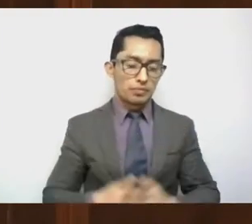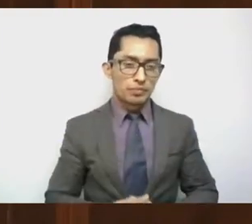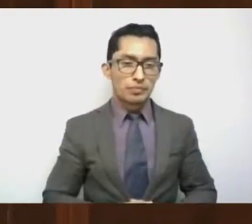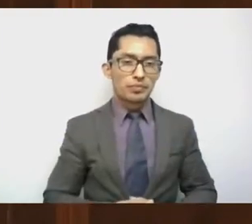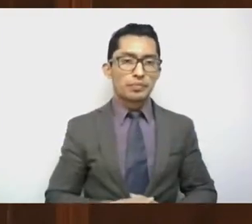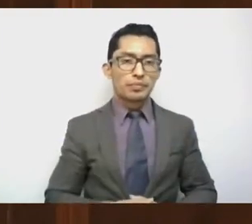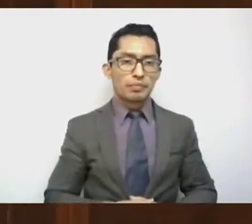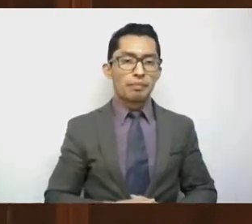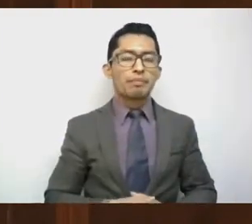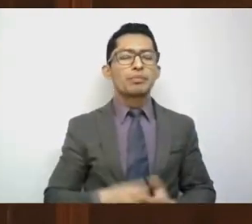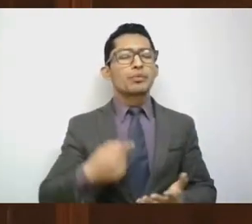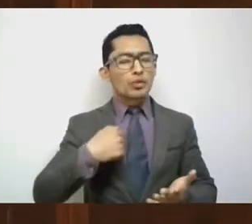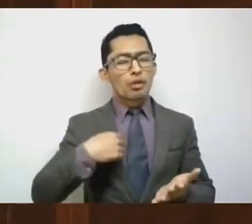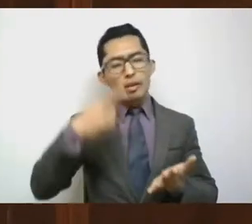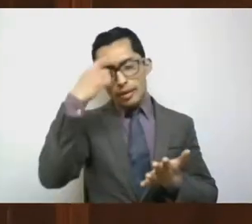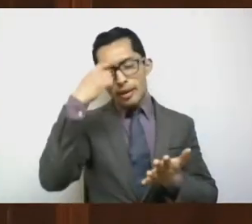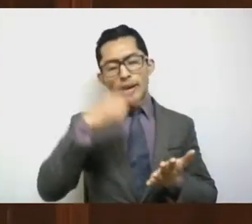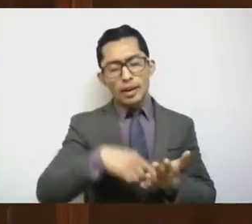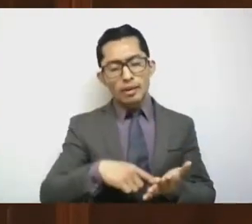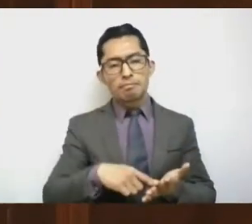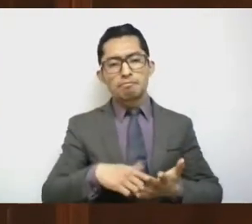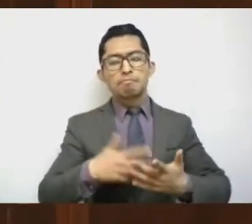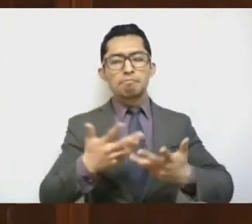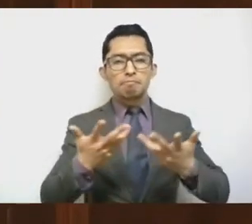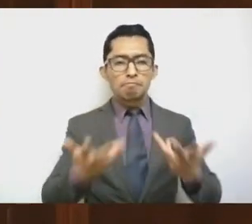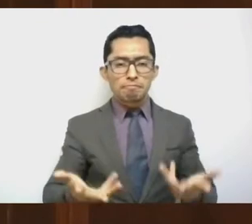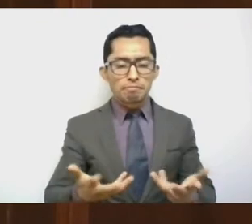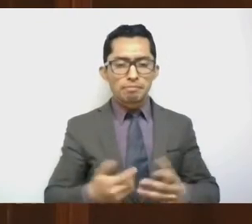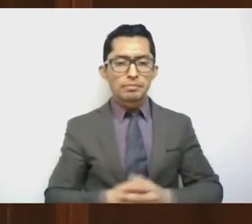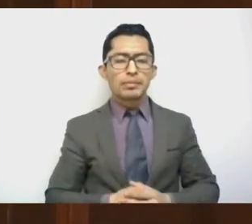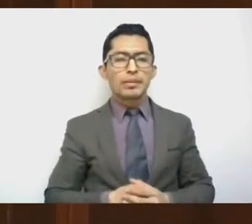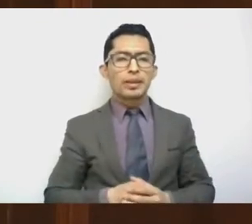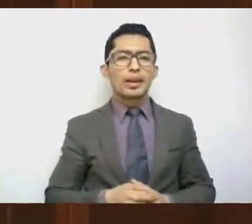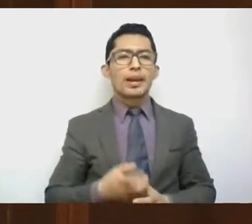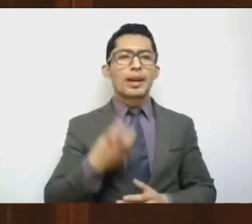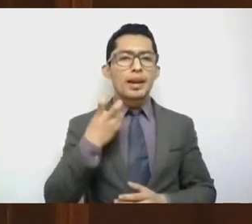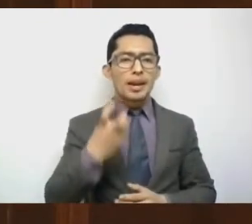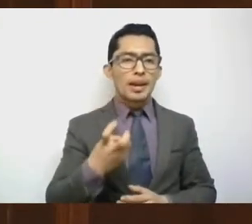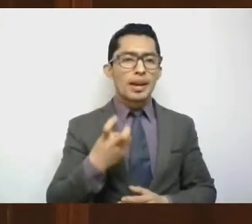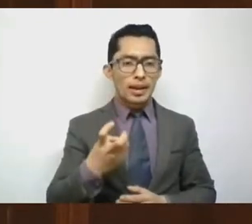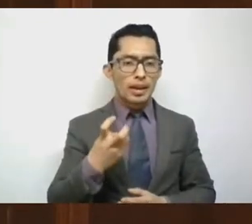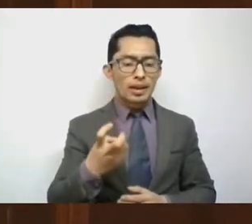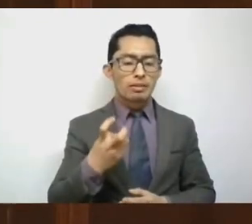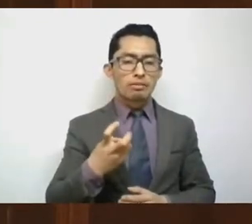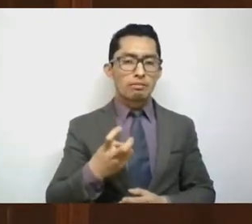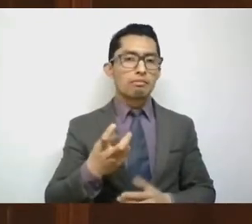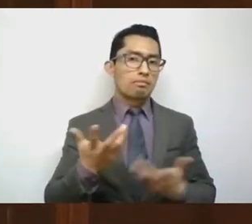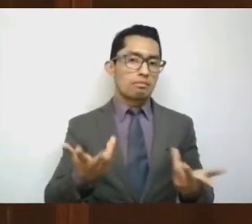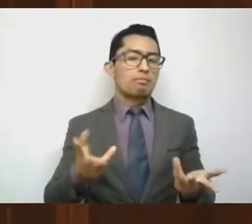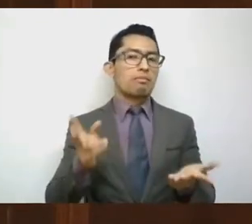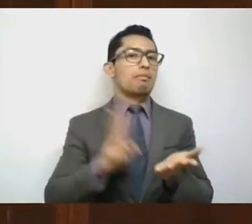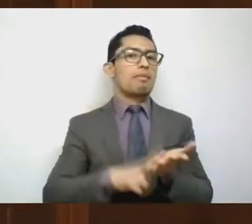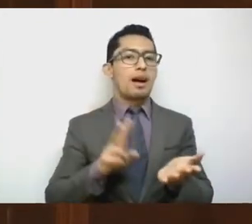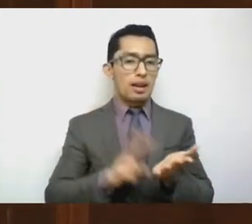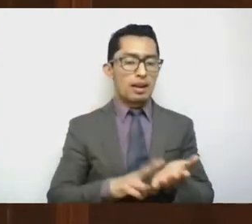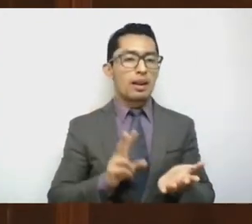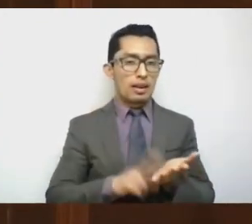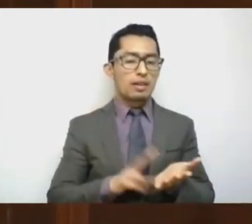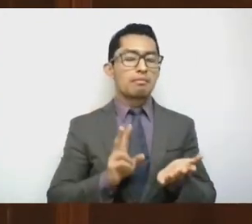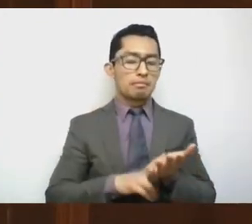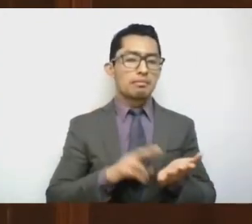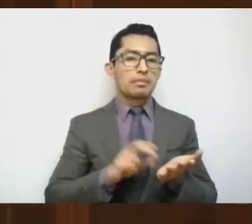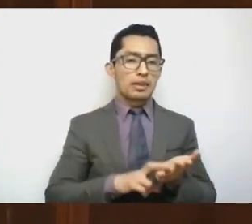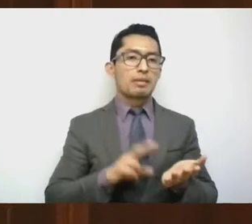Y yo creo que eso tiene mayor valor que